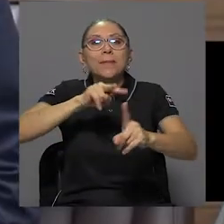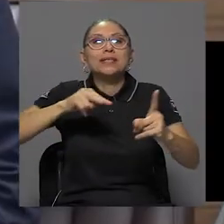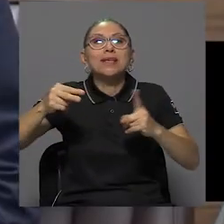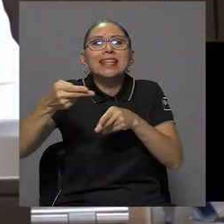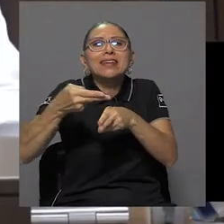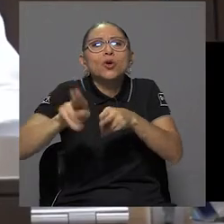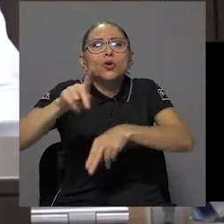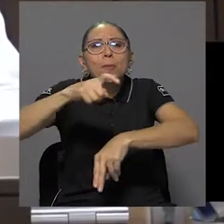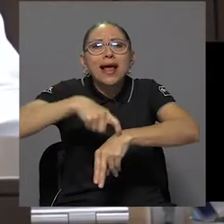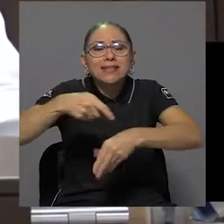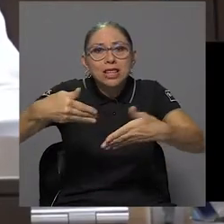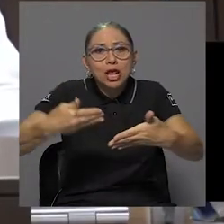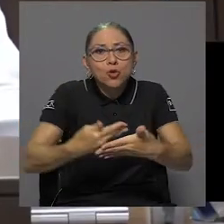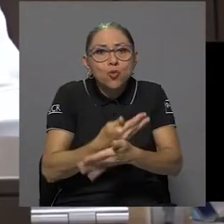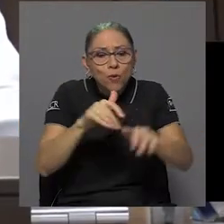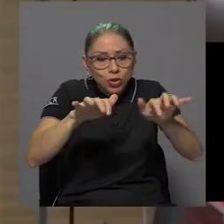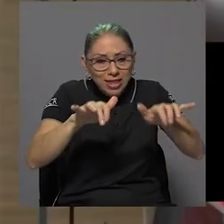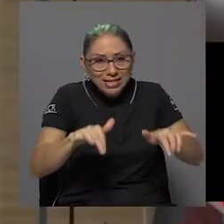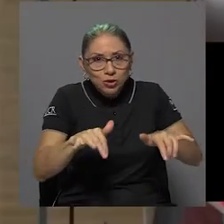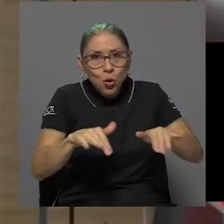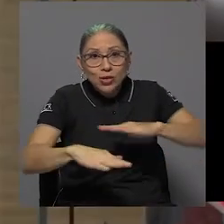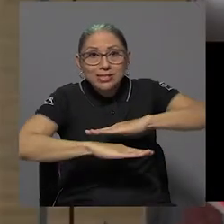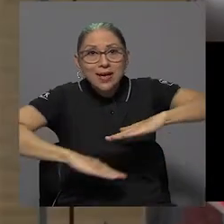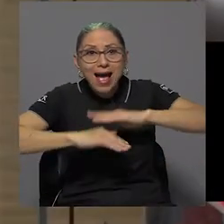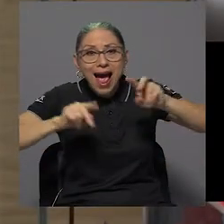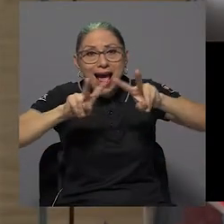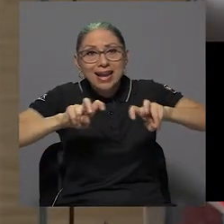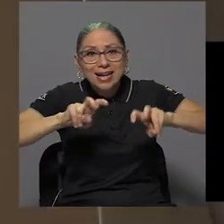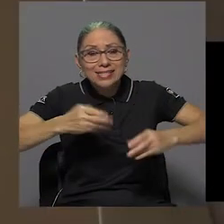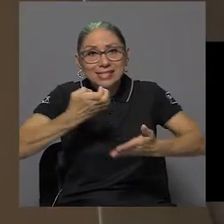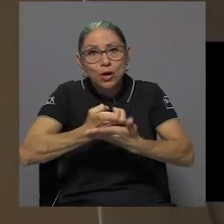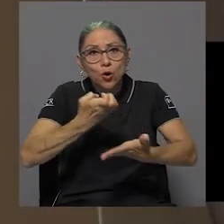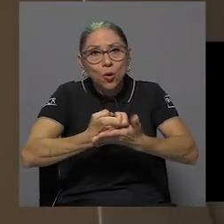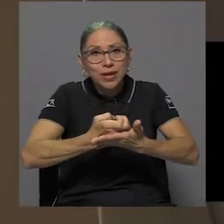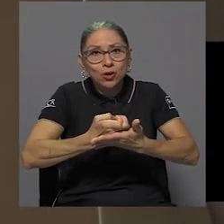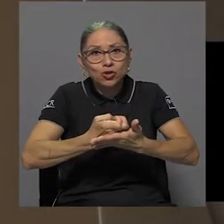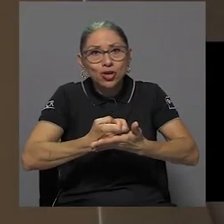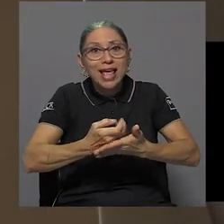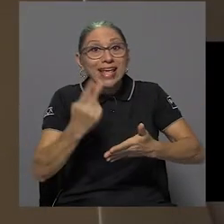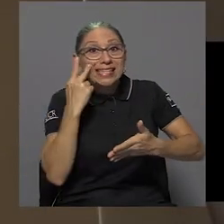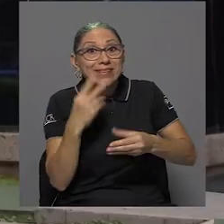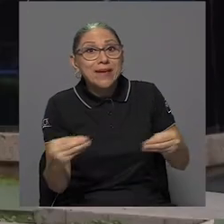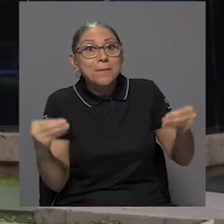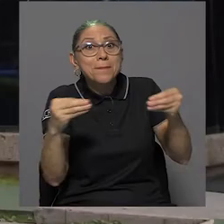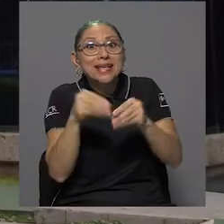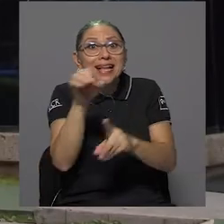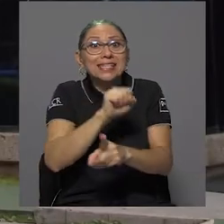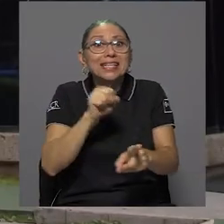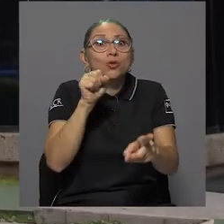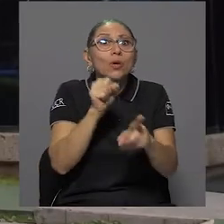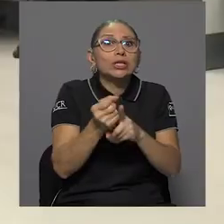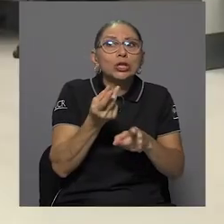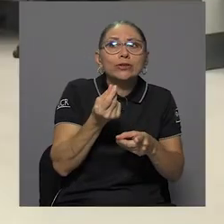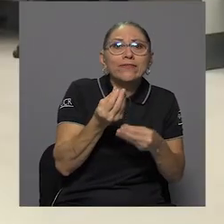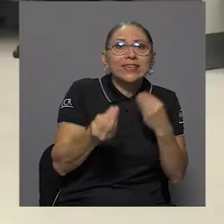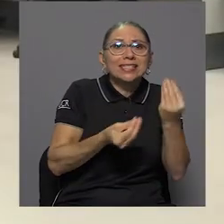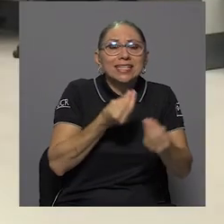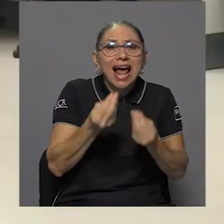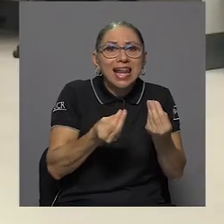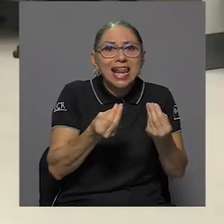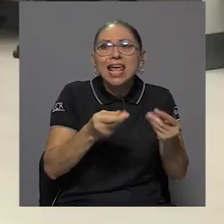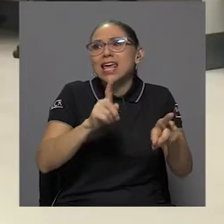nuevo texto, cimentadas en análisis económicos que acentúan la dinámica fiscal por sobre las complejas